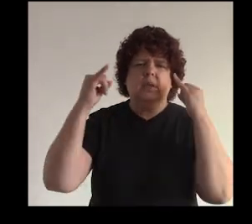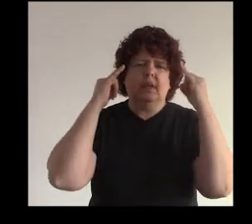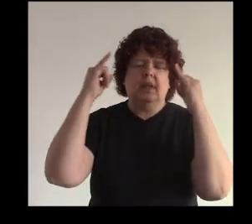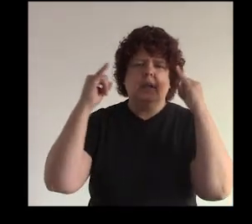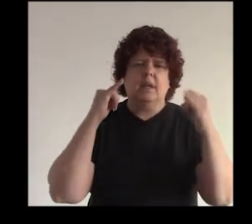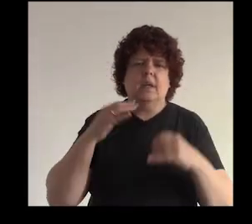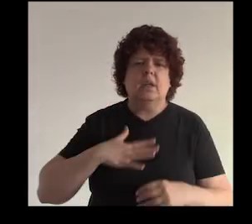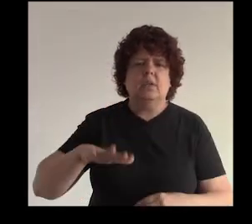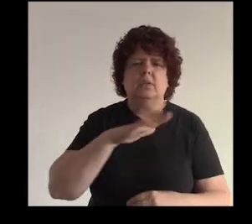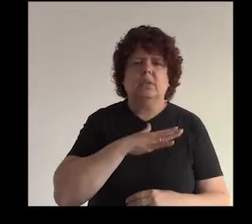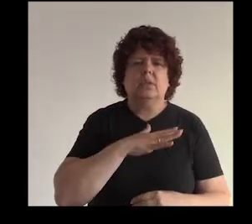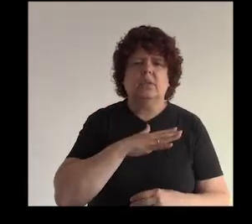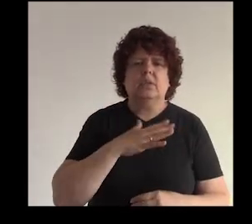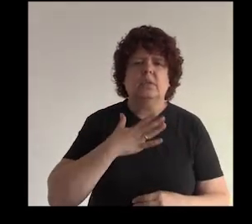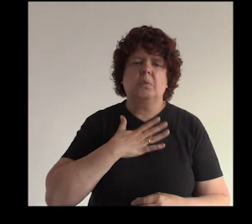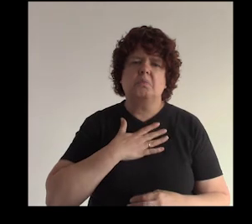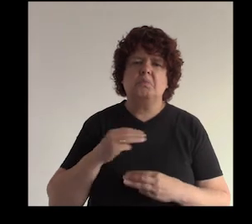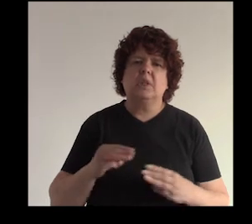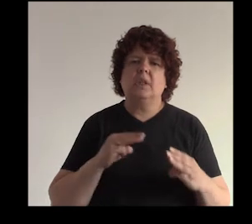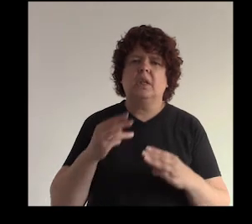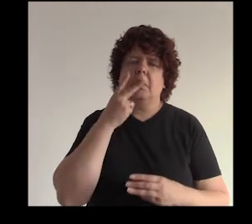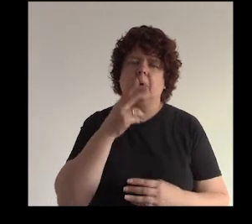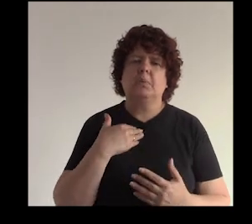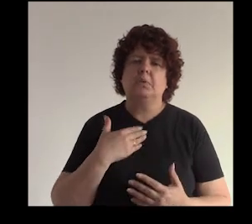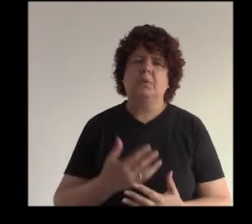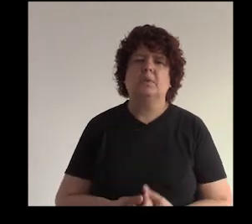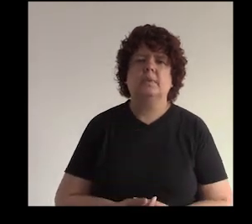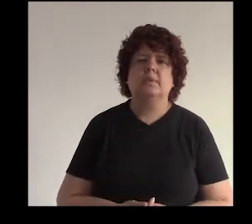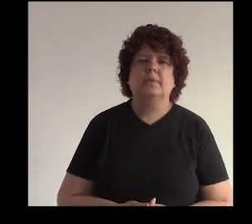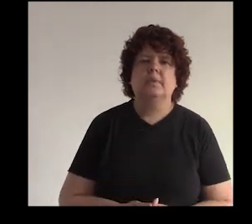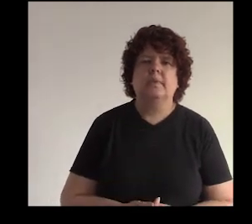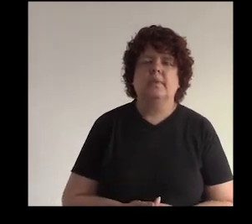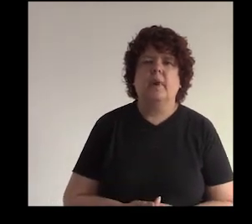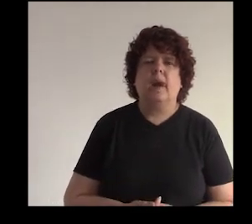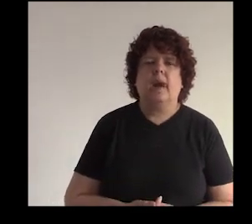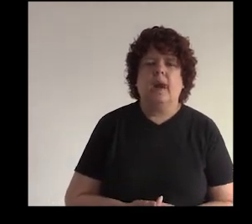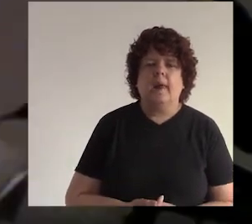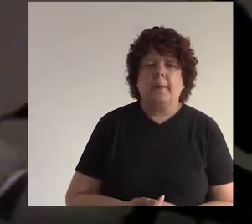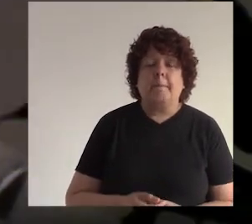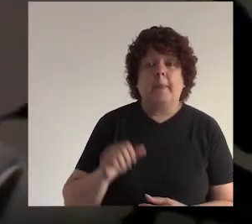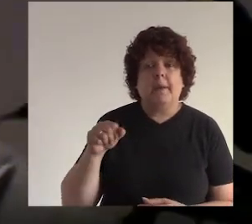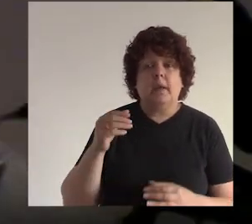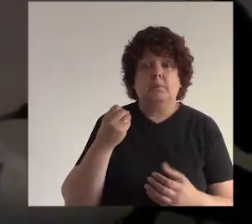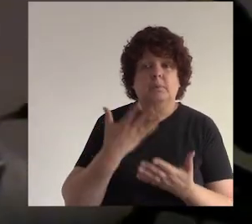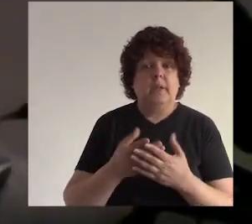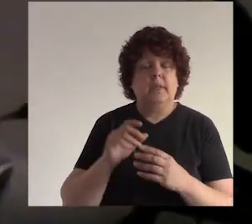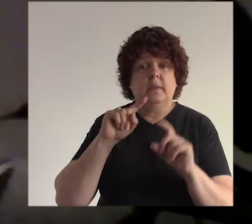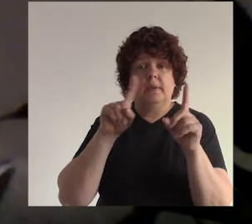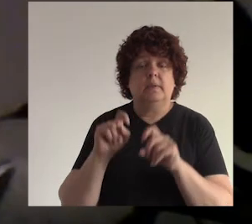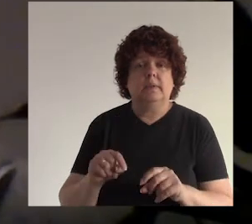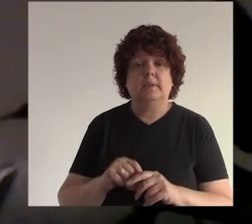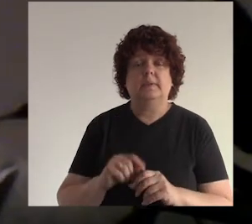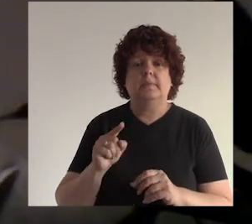una idea que podamos tener nosotros desde la manera que vemos las cosas sí en verdad es una buena pregunta